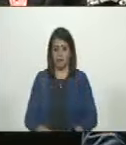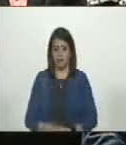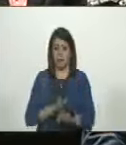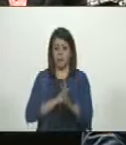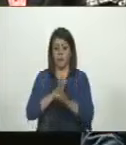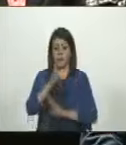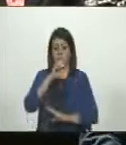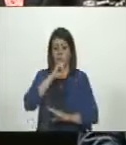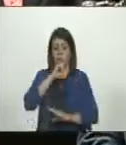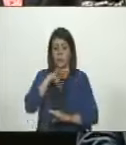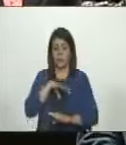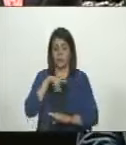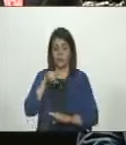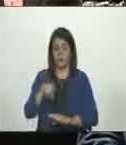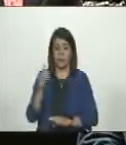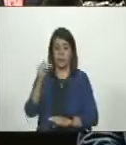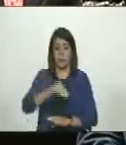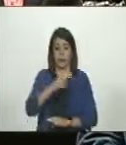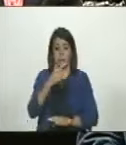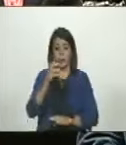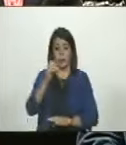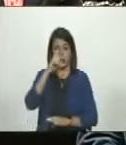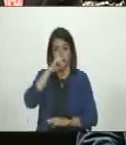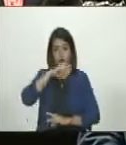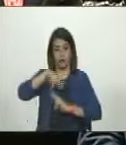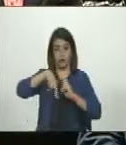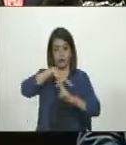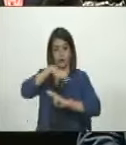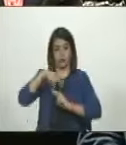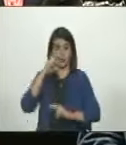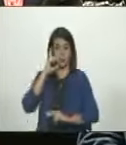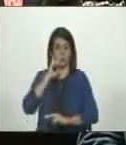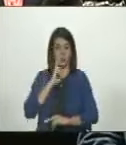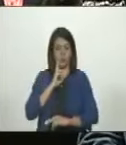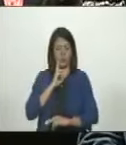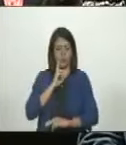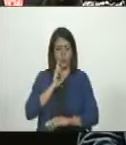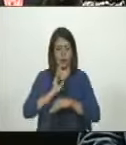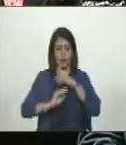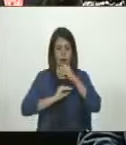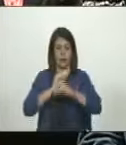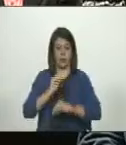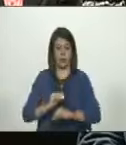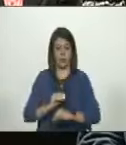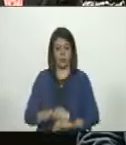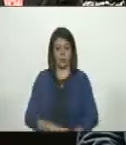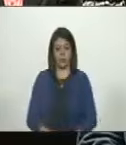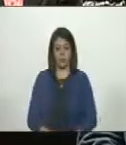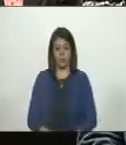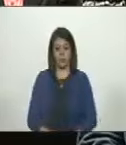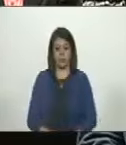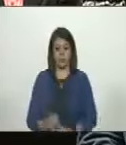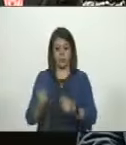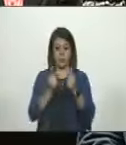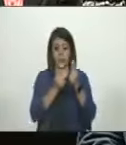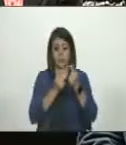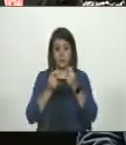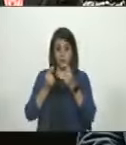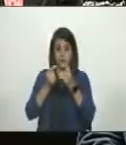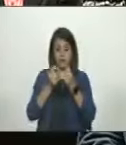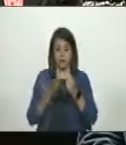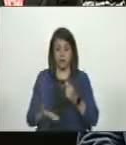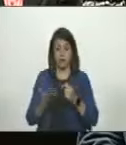línea histórica de más de 20 años de revolución bolivariana, generando recursos muy